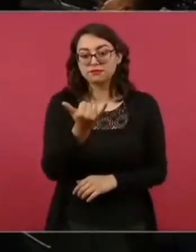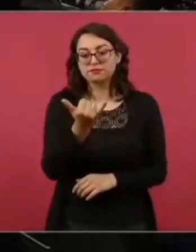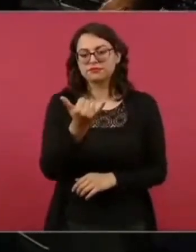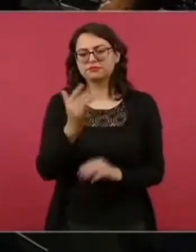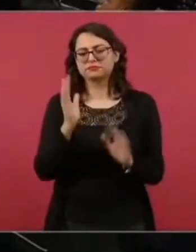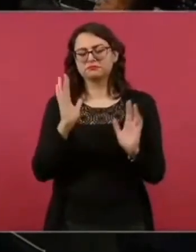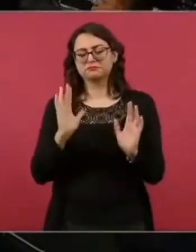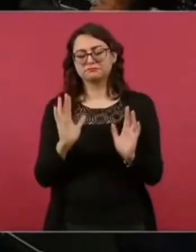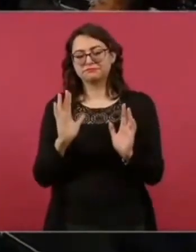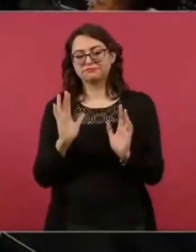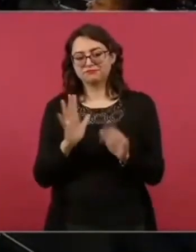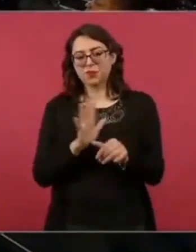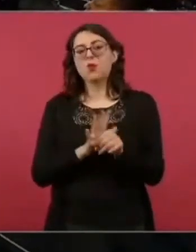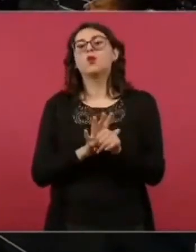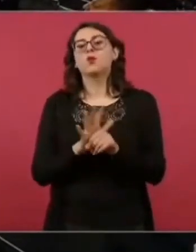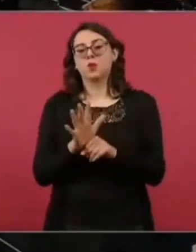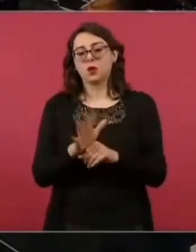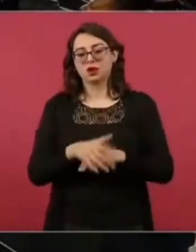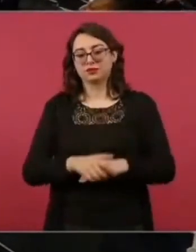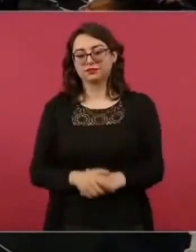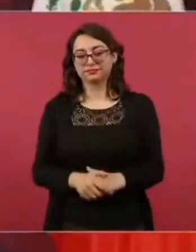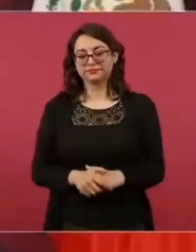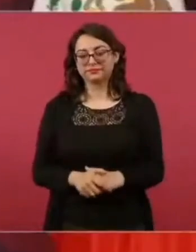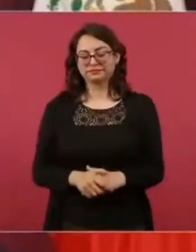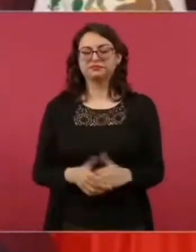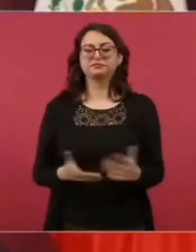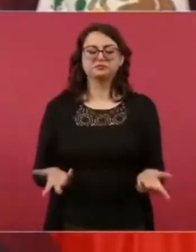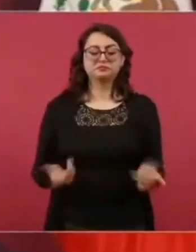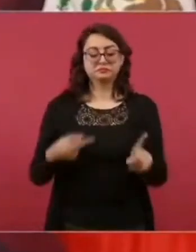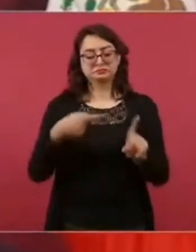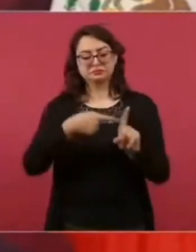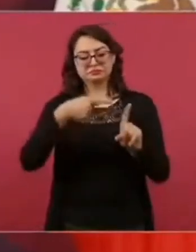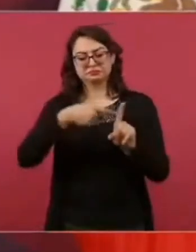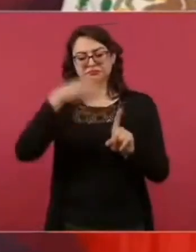la importancia que también tiene la justicia.